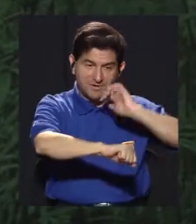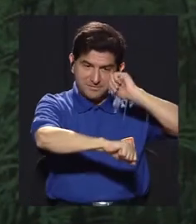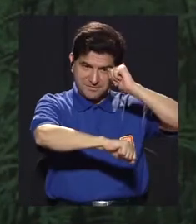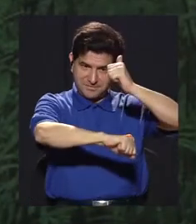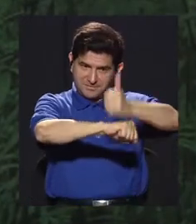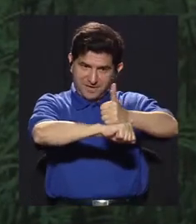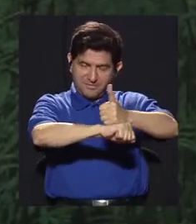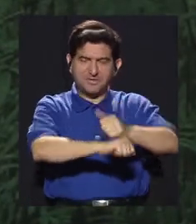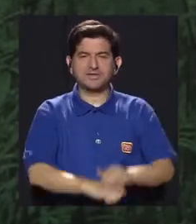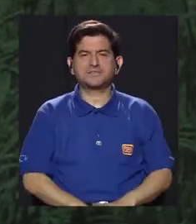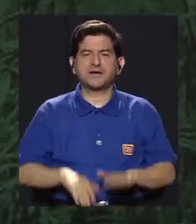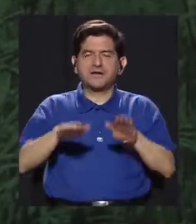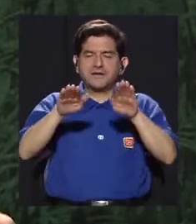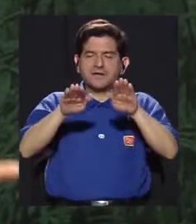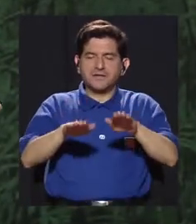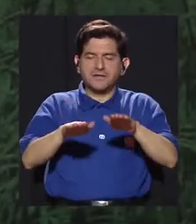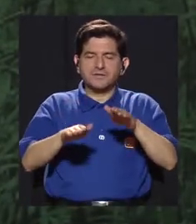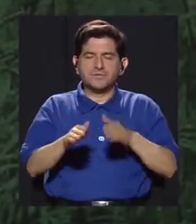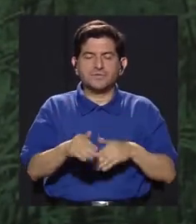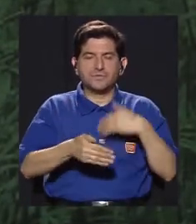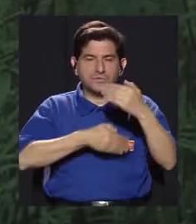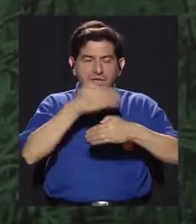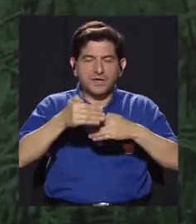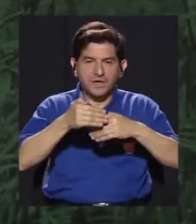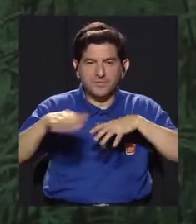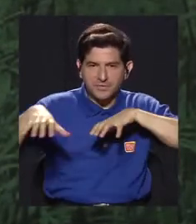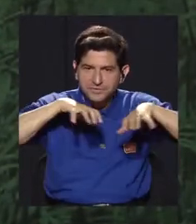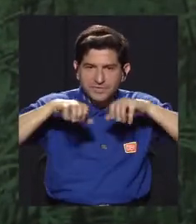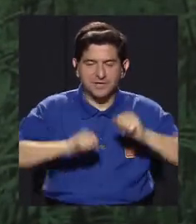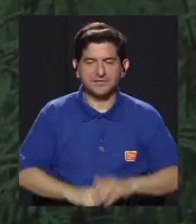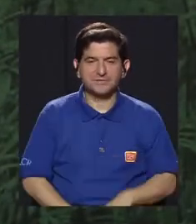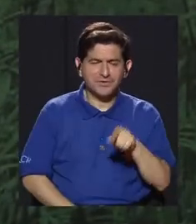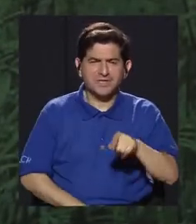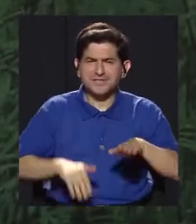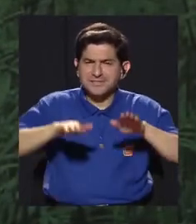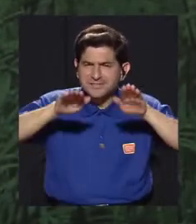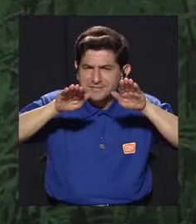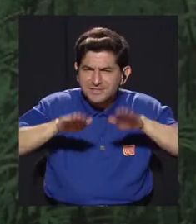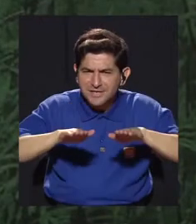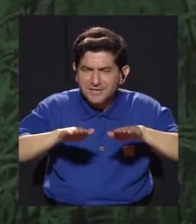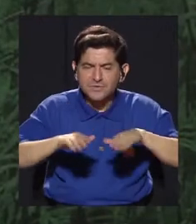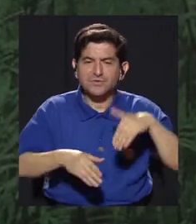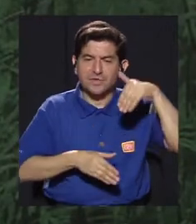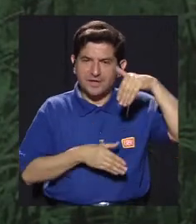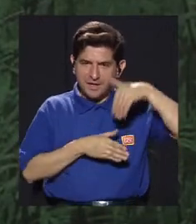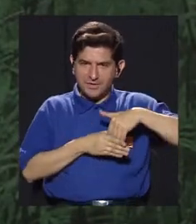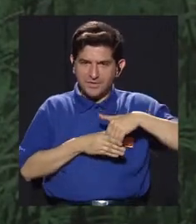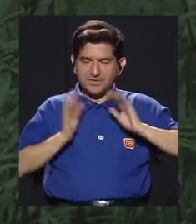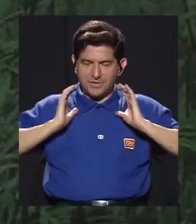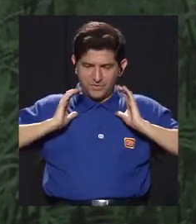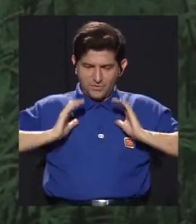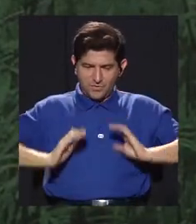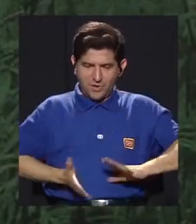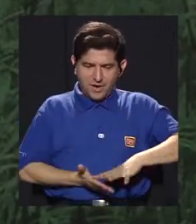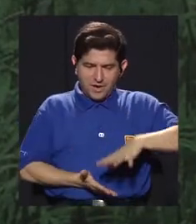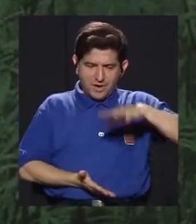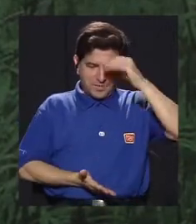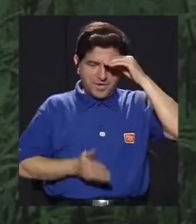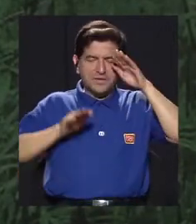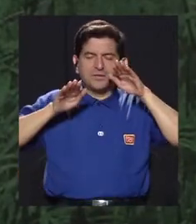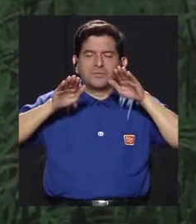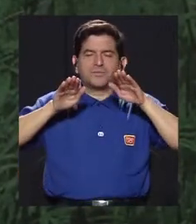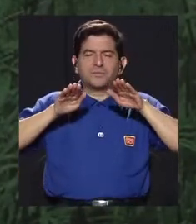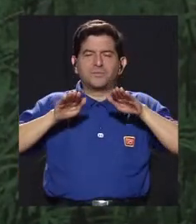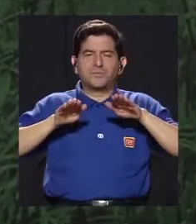Es poder establecer cierta quietud en el movimiento que se está realizando y en esa quietud también internamente el organismo